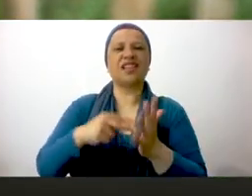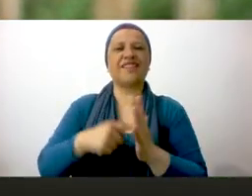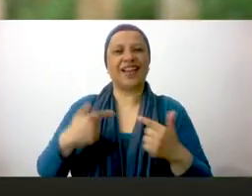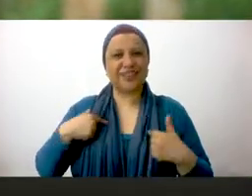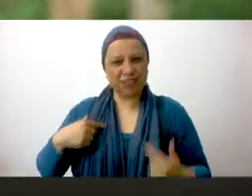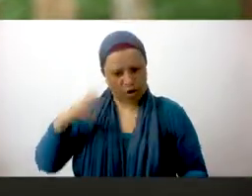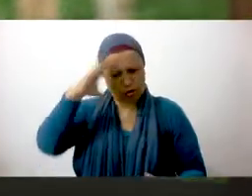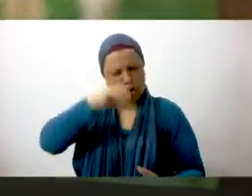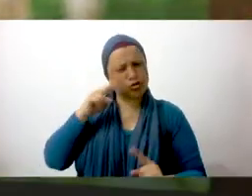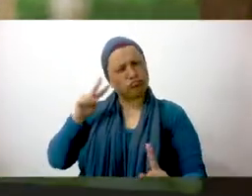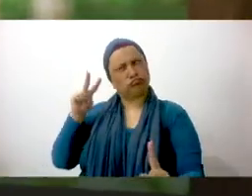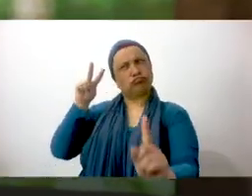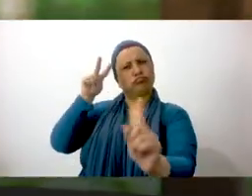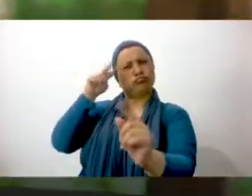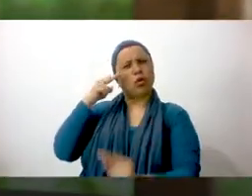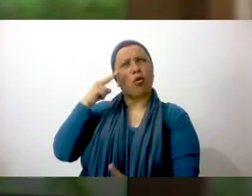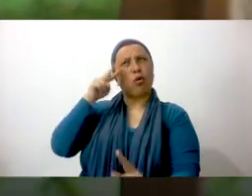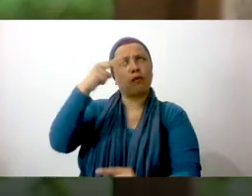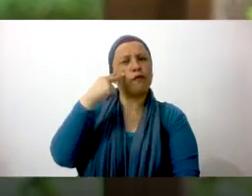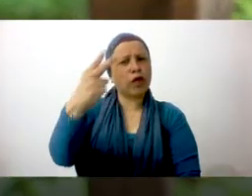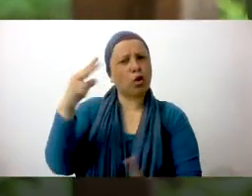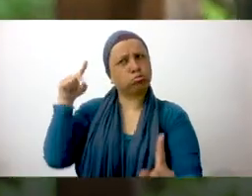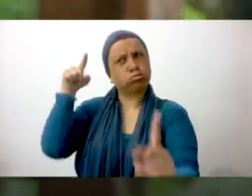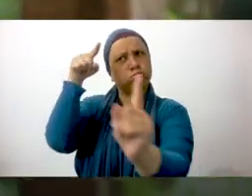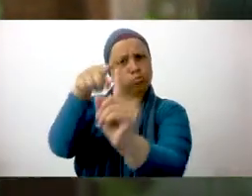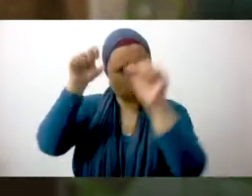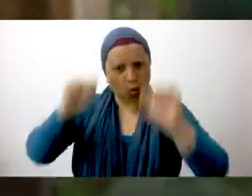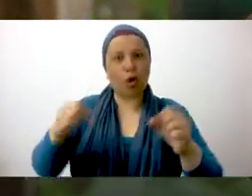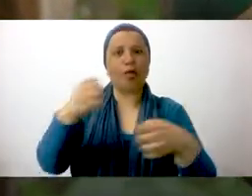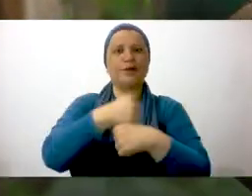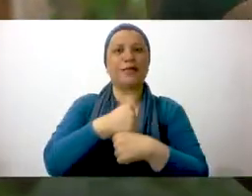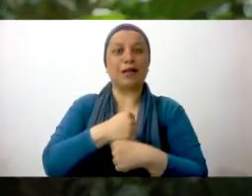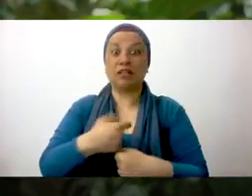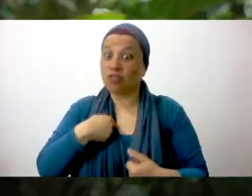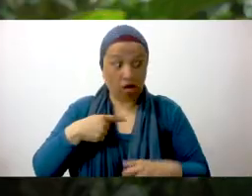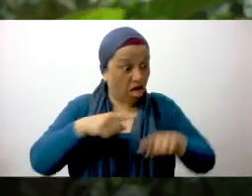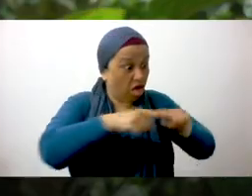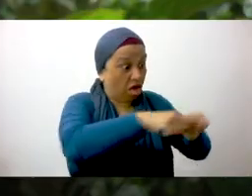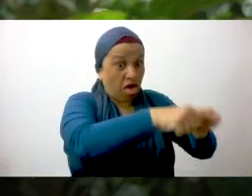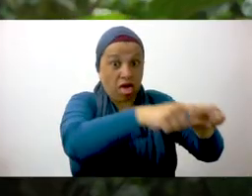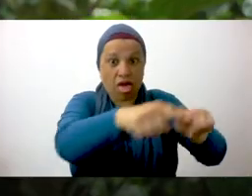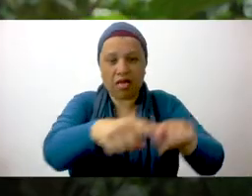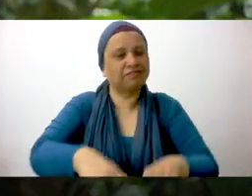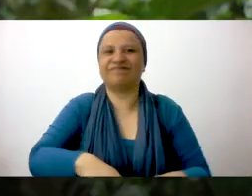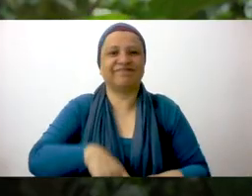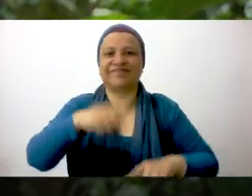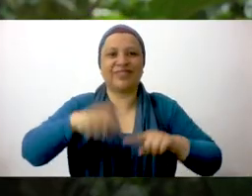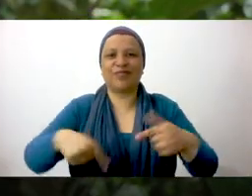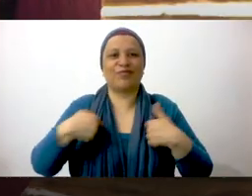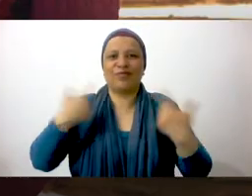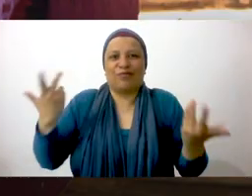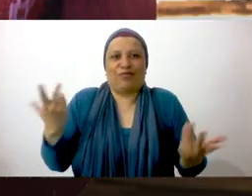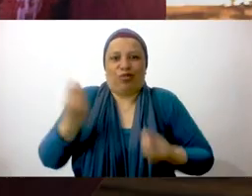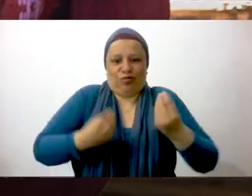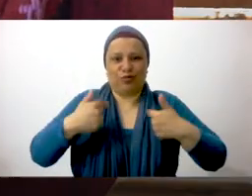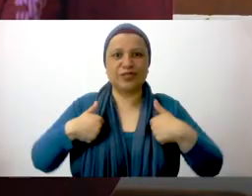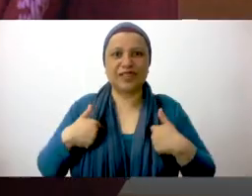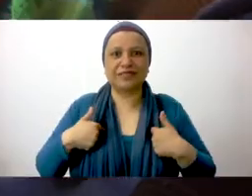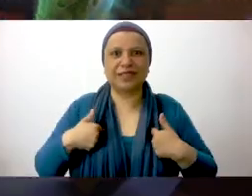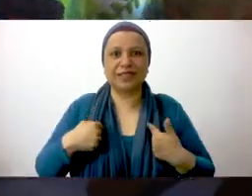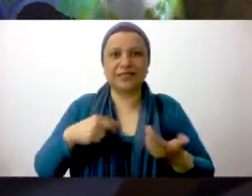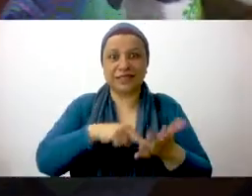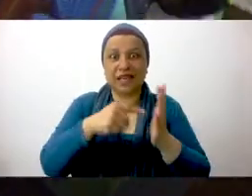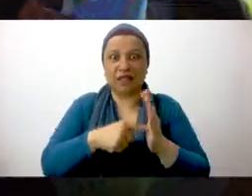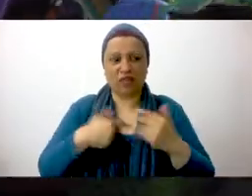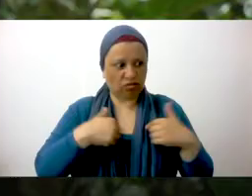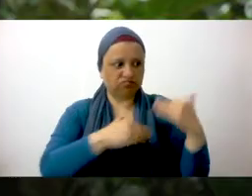dependiente de mí misma, entonces yo veo lo que voy a hacer, yo sé lo que quiero hacer. Pero mientras no sea dependiente de mí misma, yo no puedo hacer las